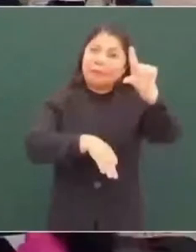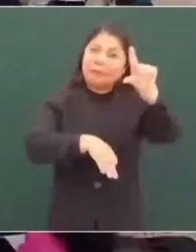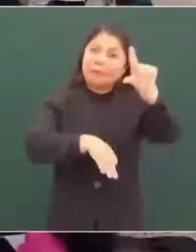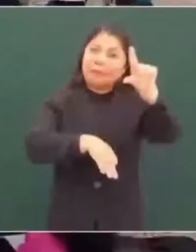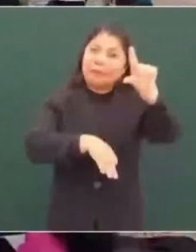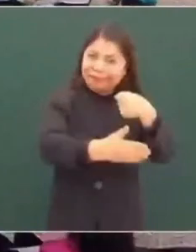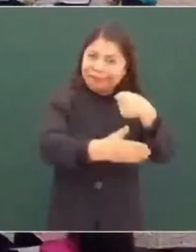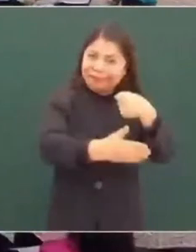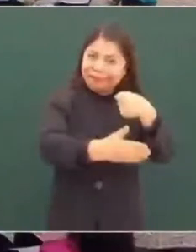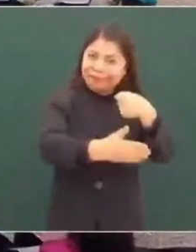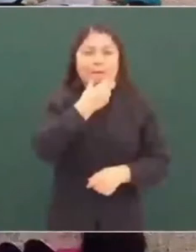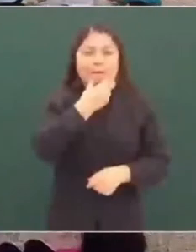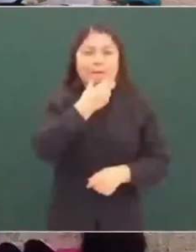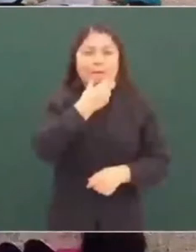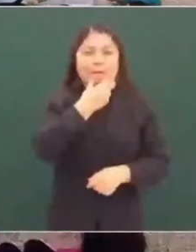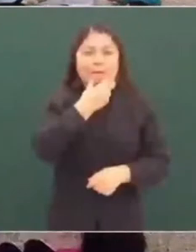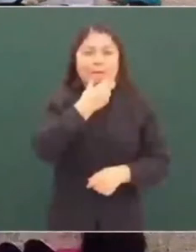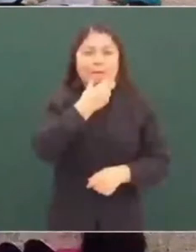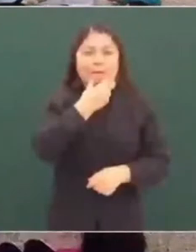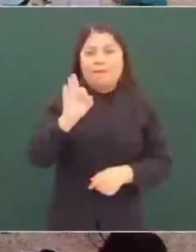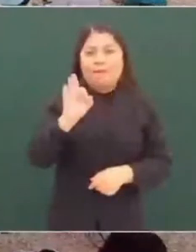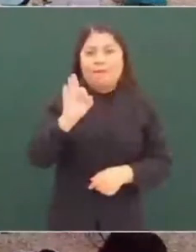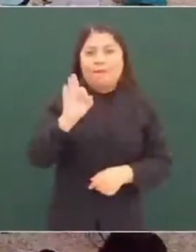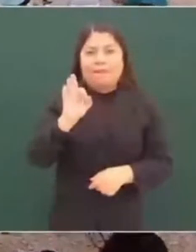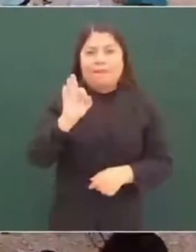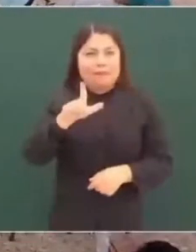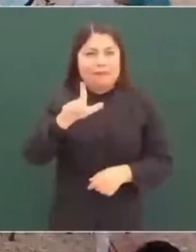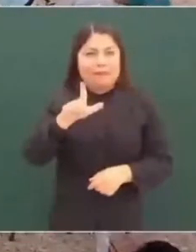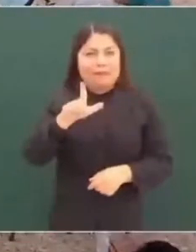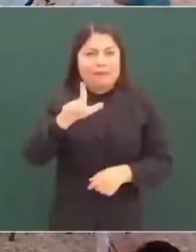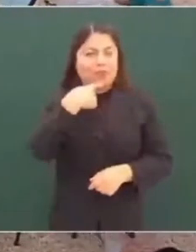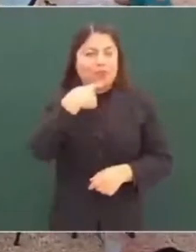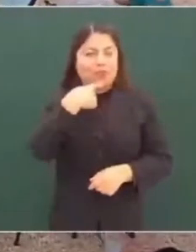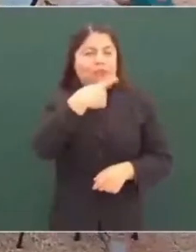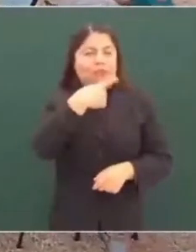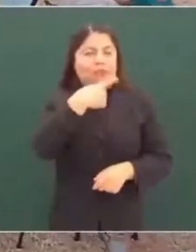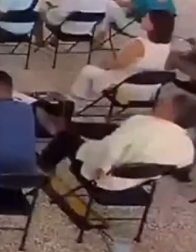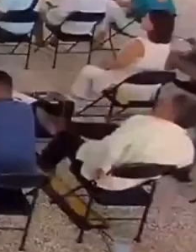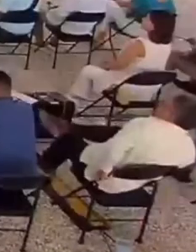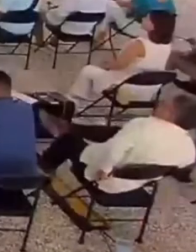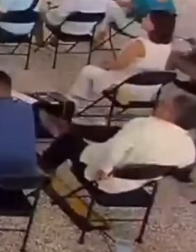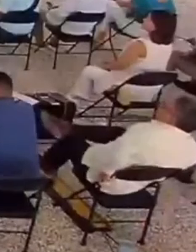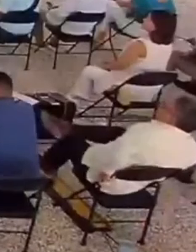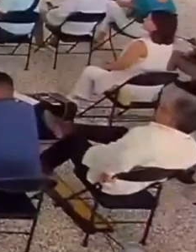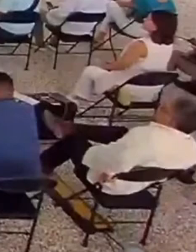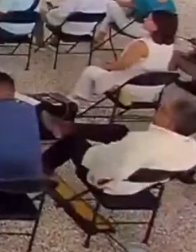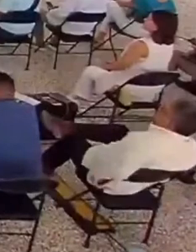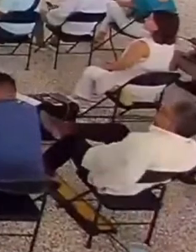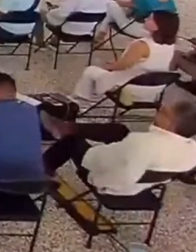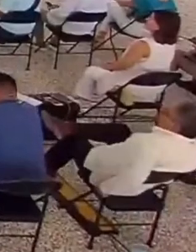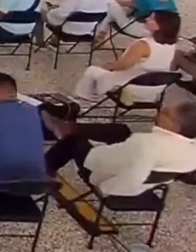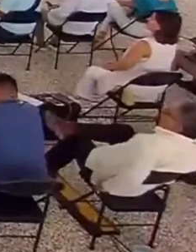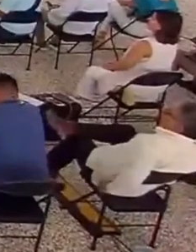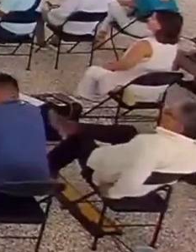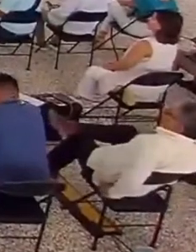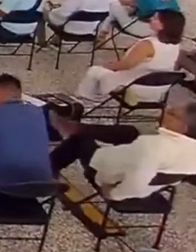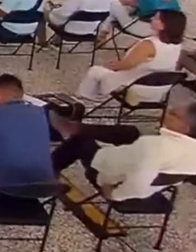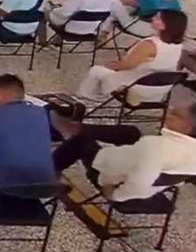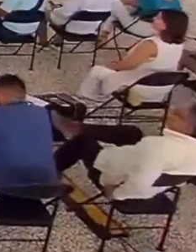Le digo, oye, vamos a pasar de nuevo, ahí es donde desayunamos,